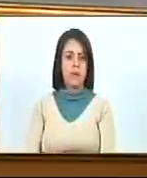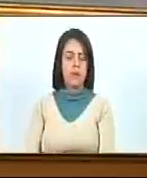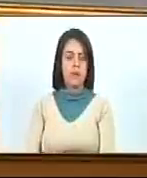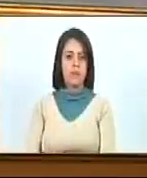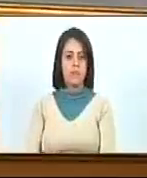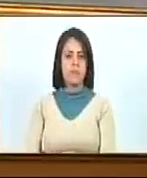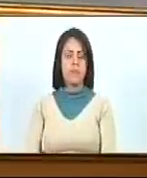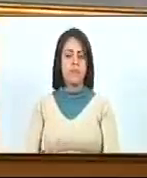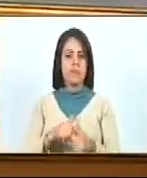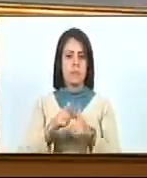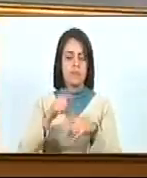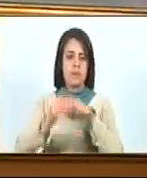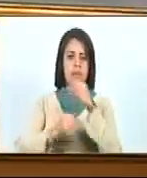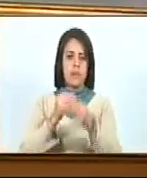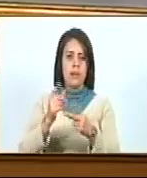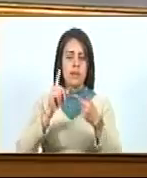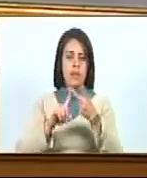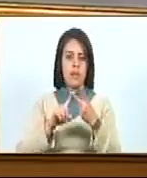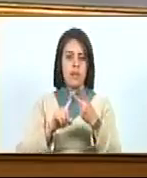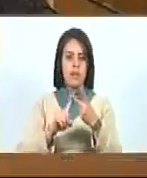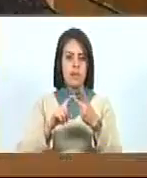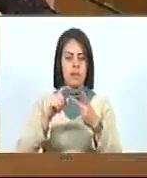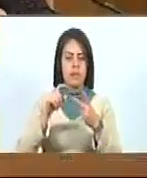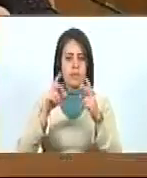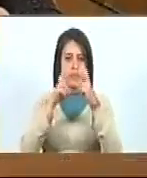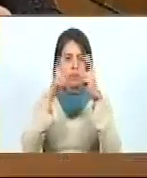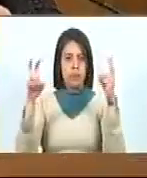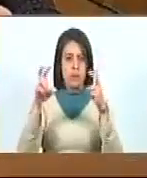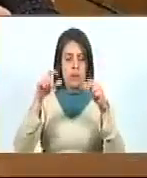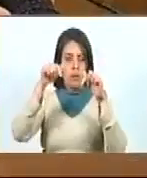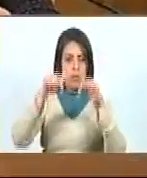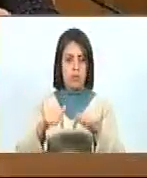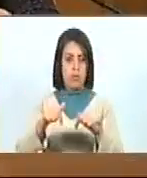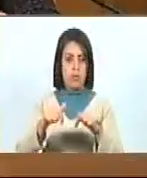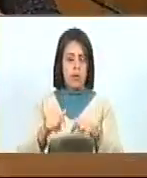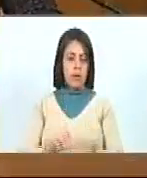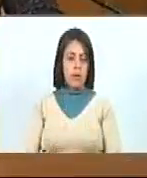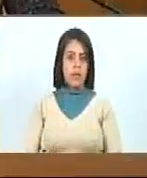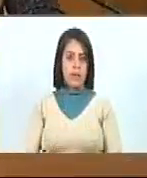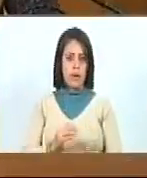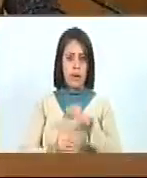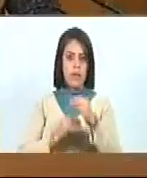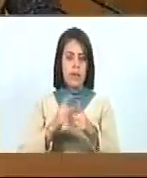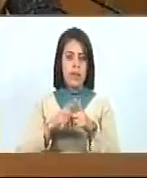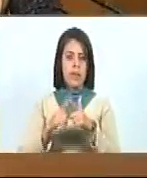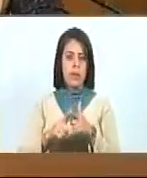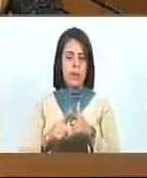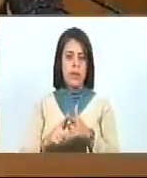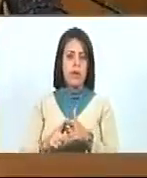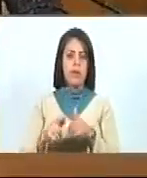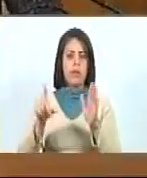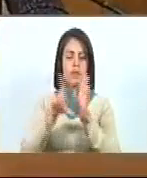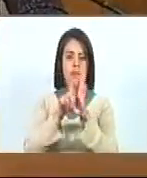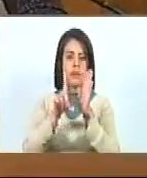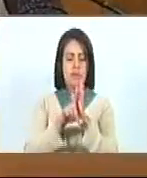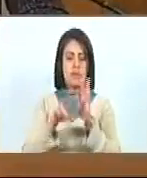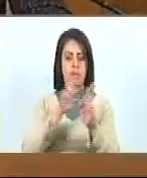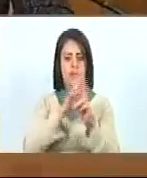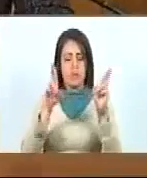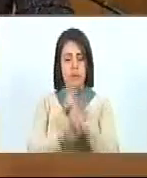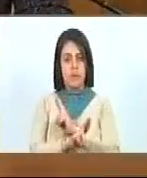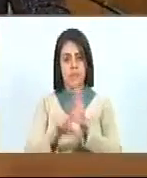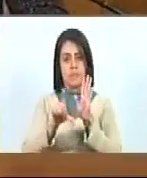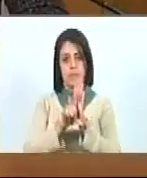Siguiente punto del orden del día, Ciudadana Secretaria. Segunda discusión del proyecto de ley de reforma de la ley